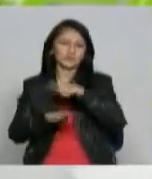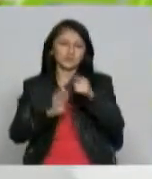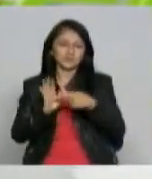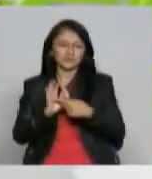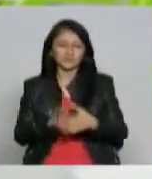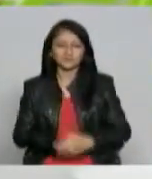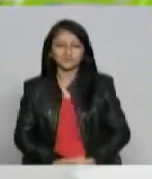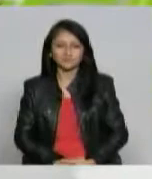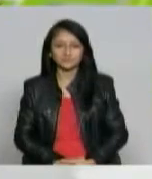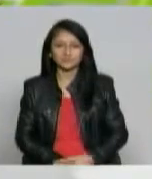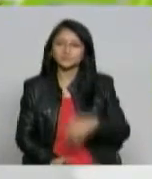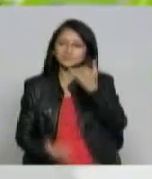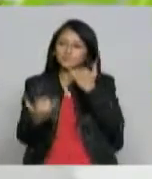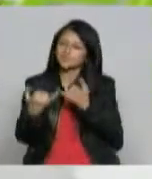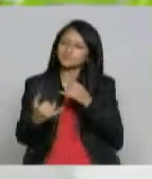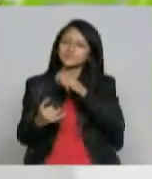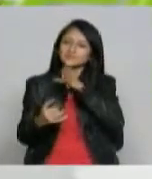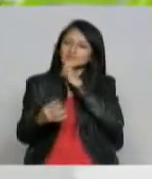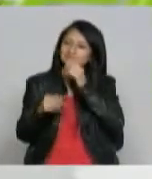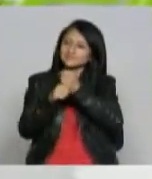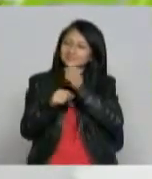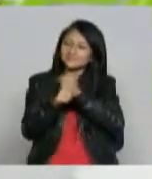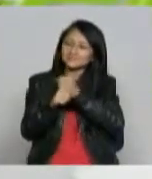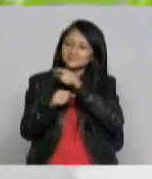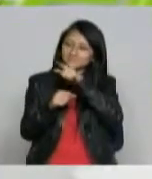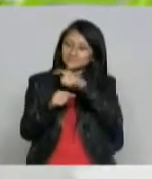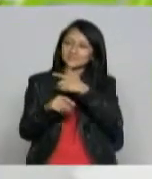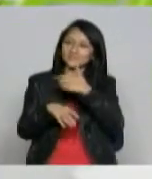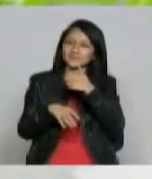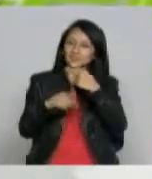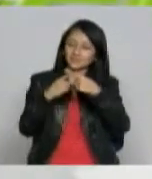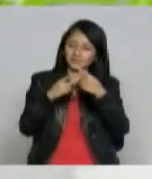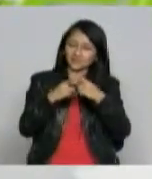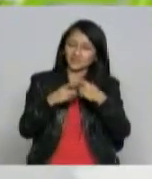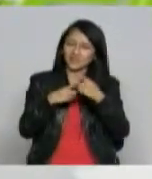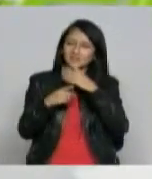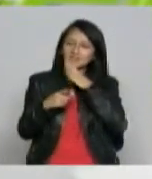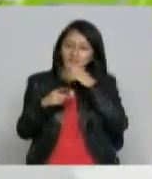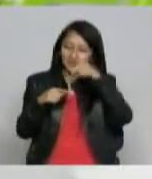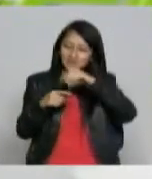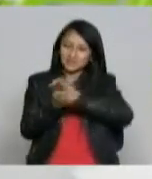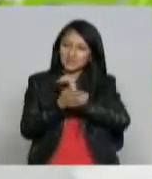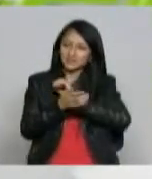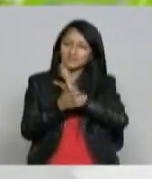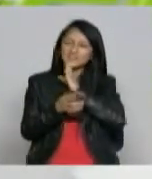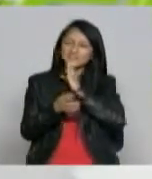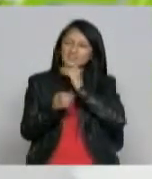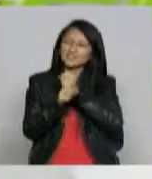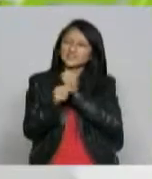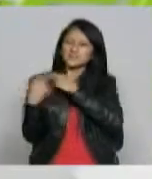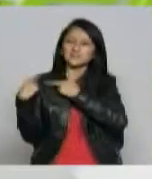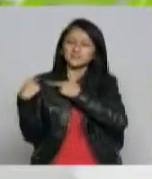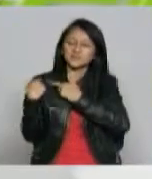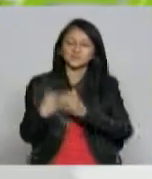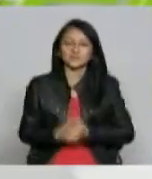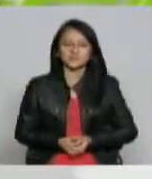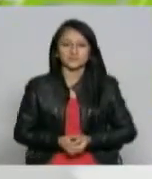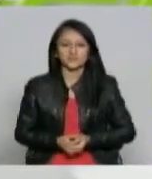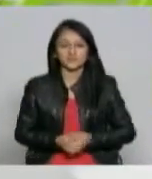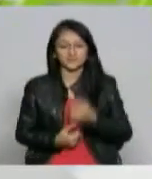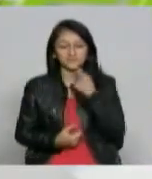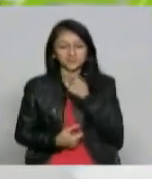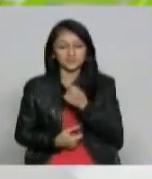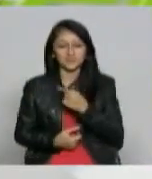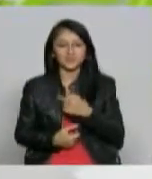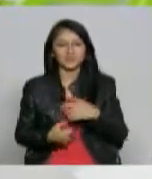¿y cómo está conformado ese equipo periodístico y de producción de sala de prensa internamente en el canal regional Telecafé? lo que te comentaba antes